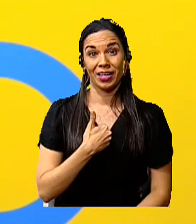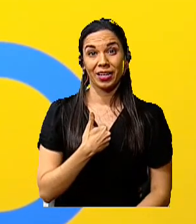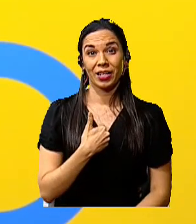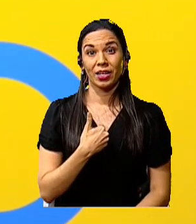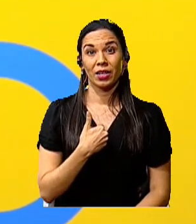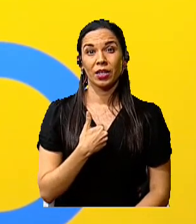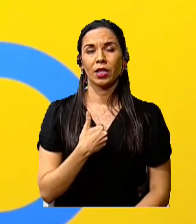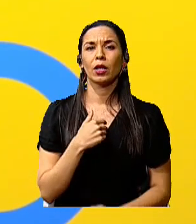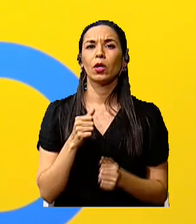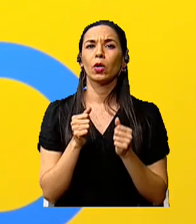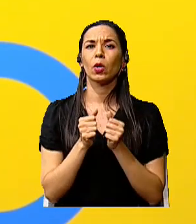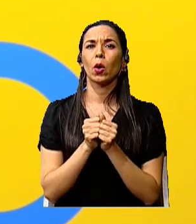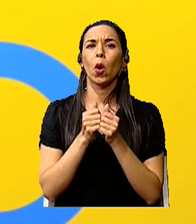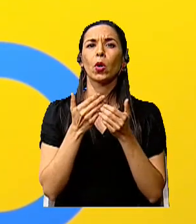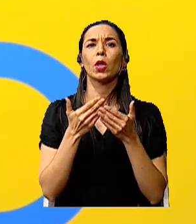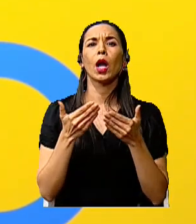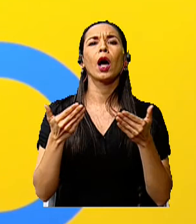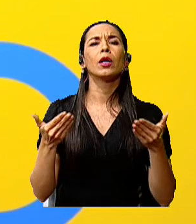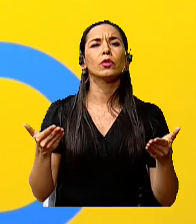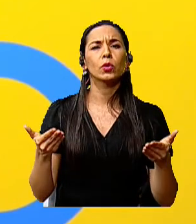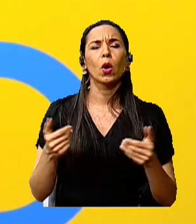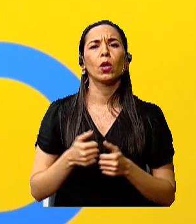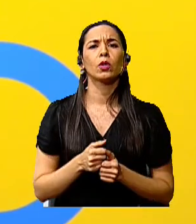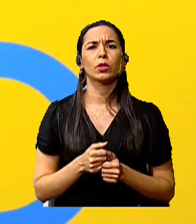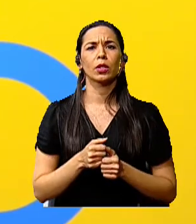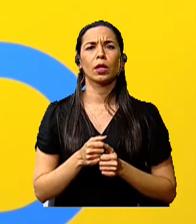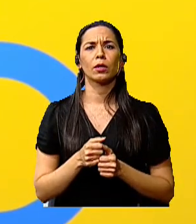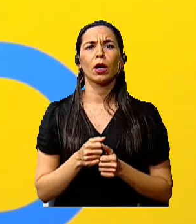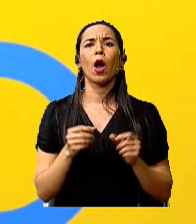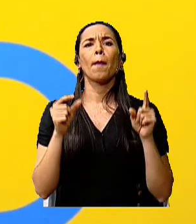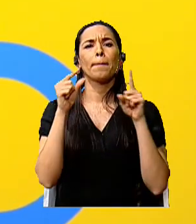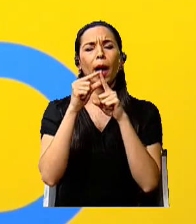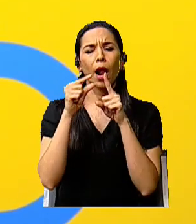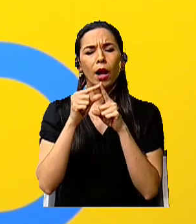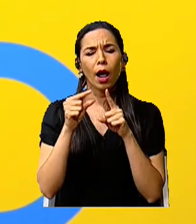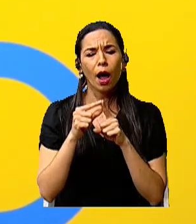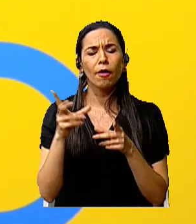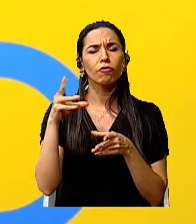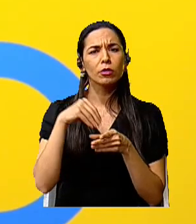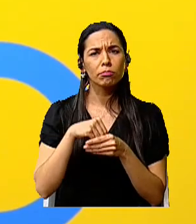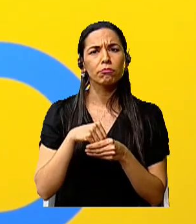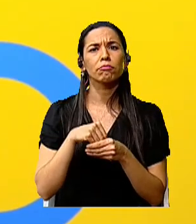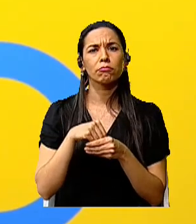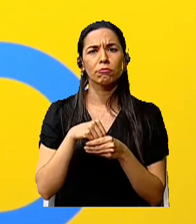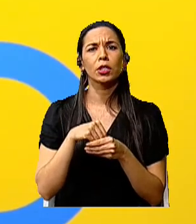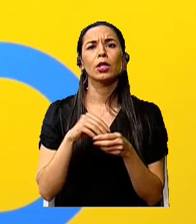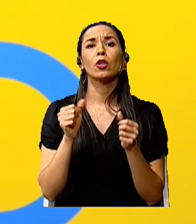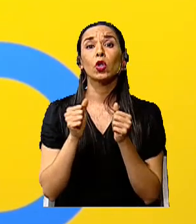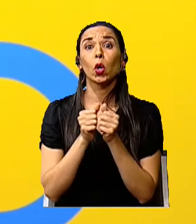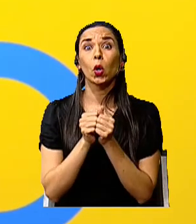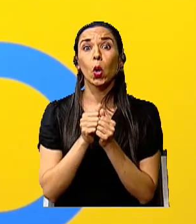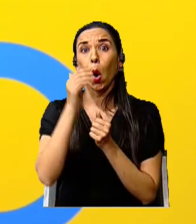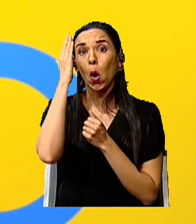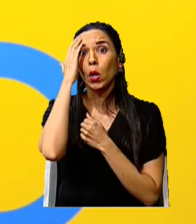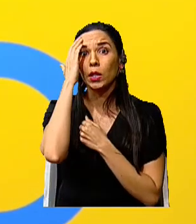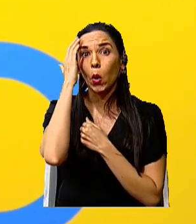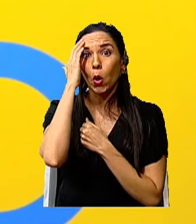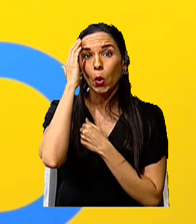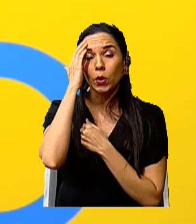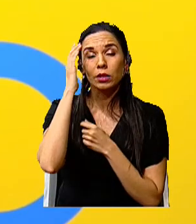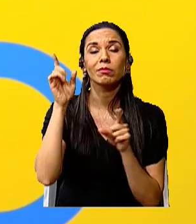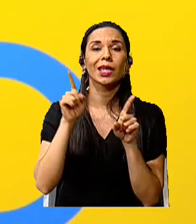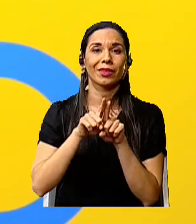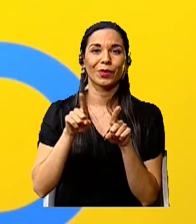objetos, con las palabras. Tiene que ver con el conocimiento